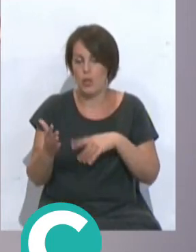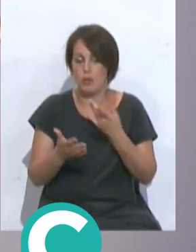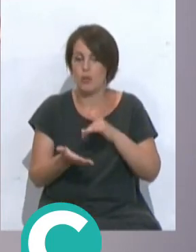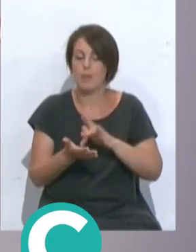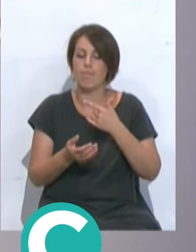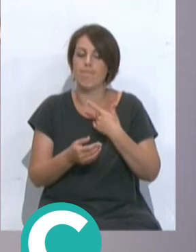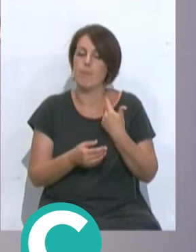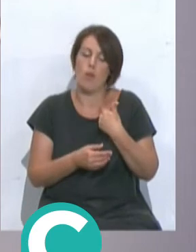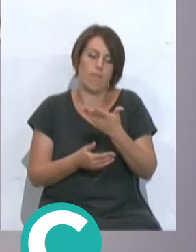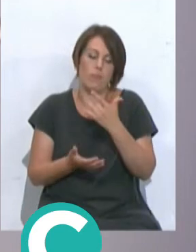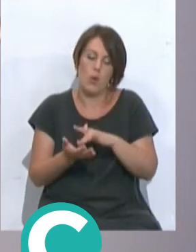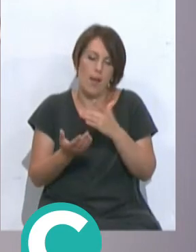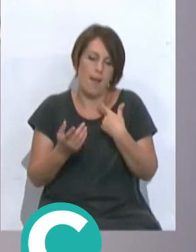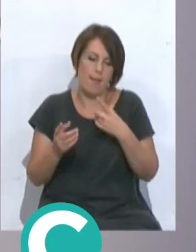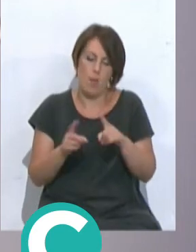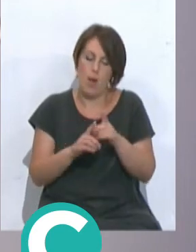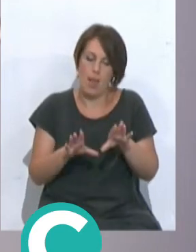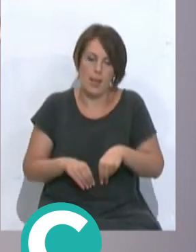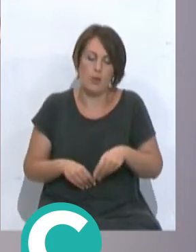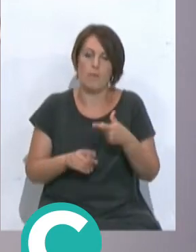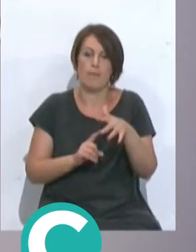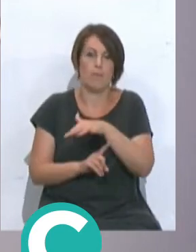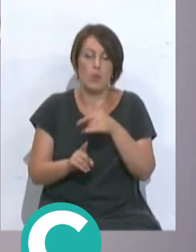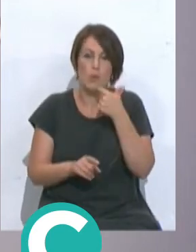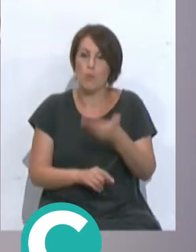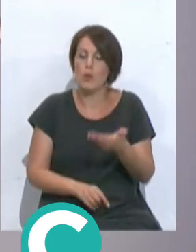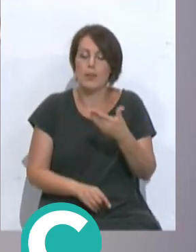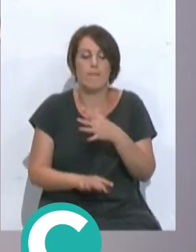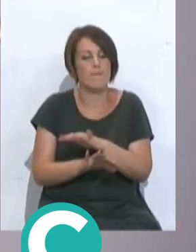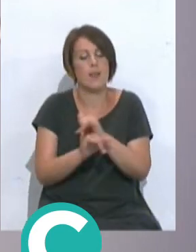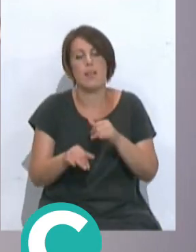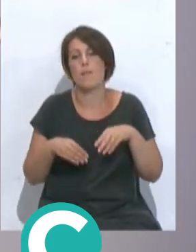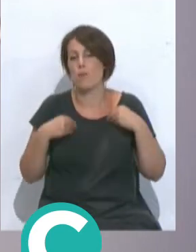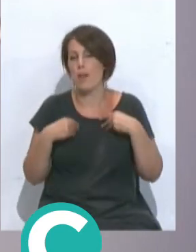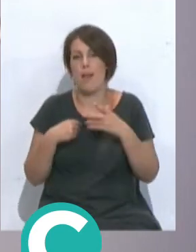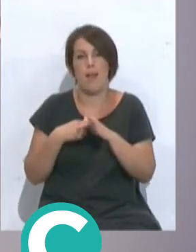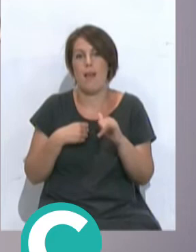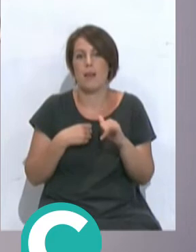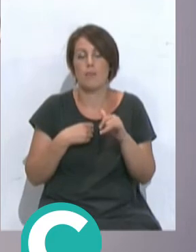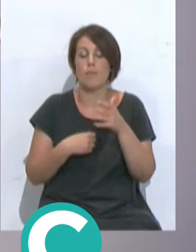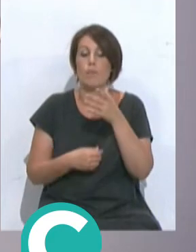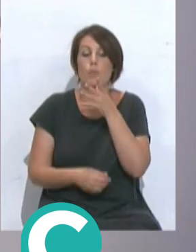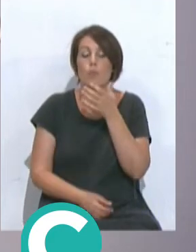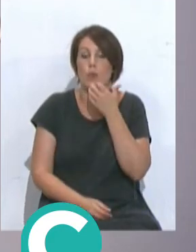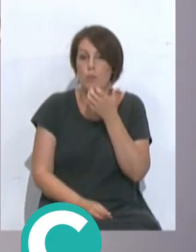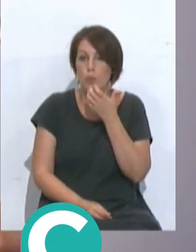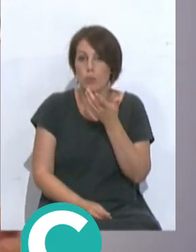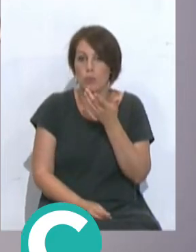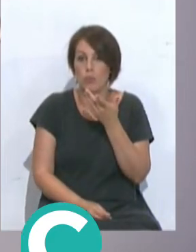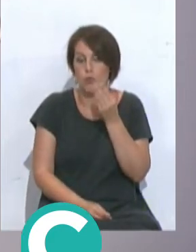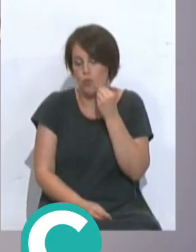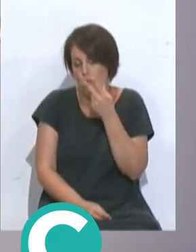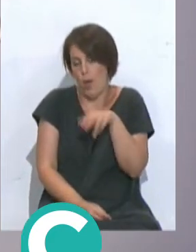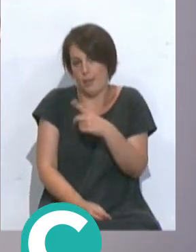vendrá lo importante como le digo yo muchas veces a mi entorno es ser feliz disfrutar con lo que uno tiene porque por ejemplo a nivel